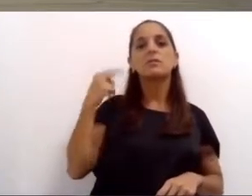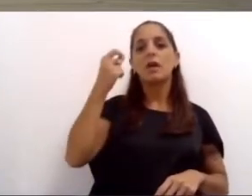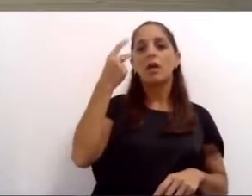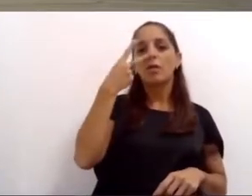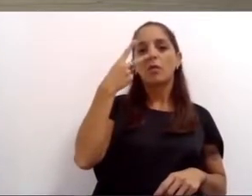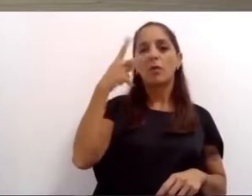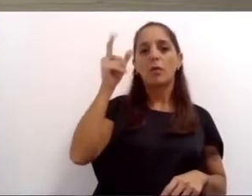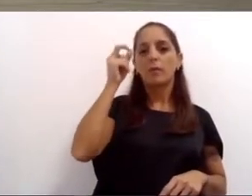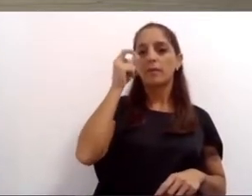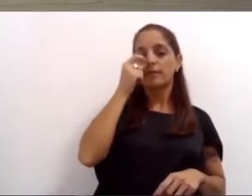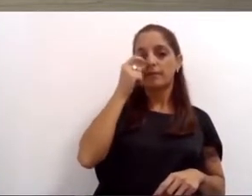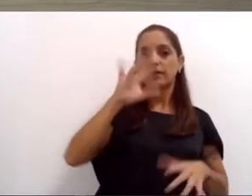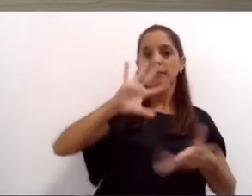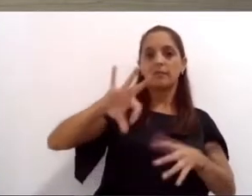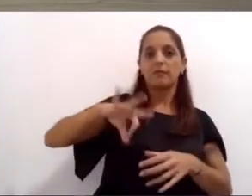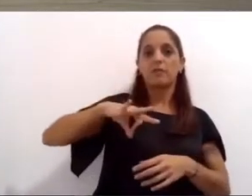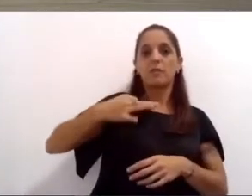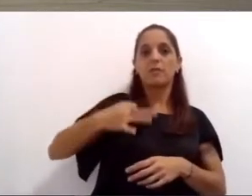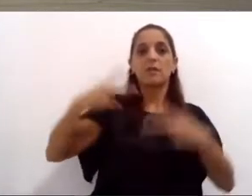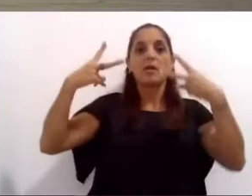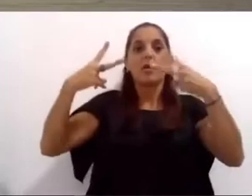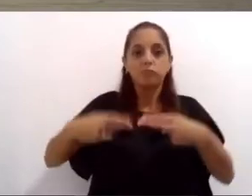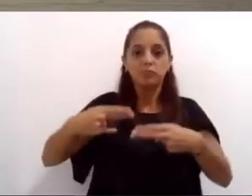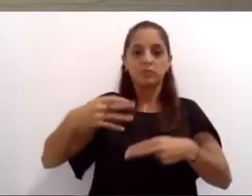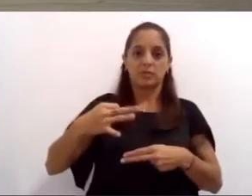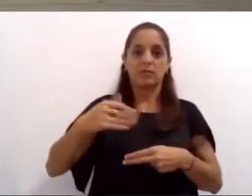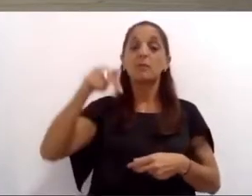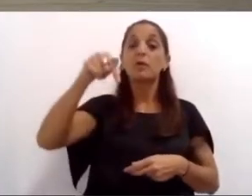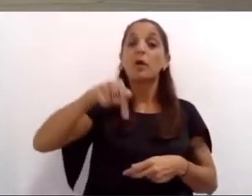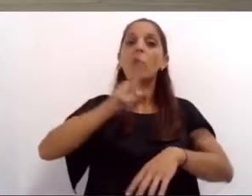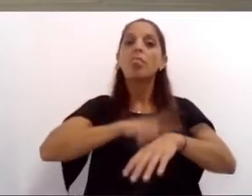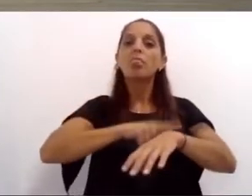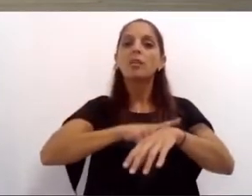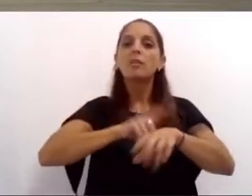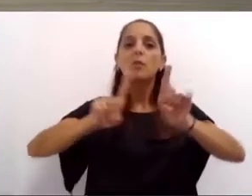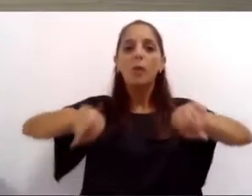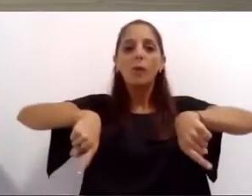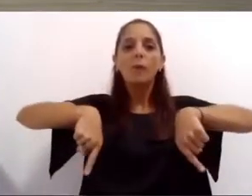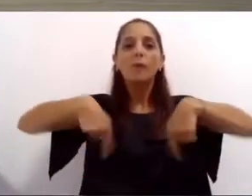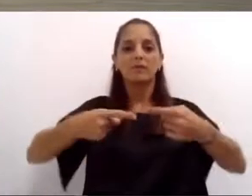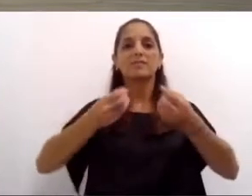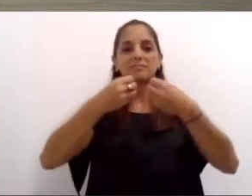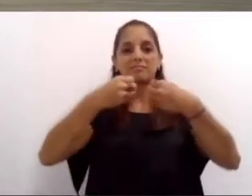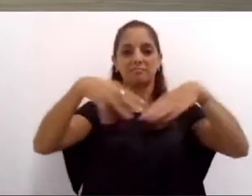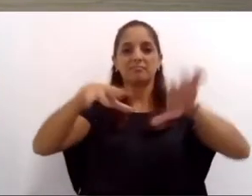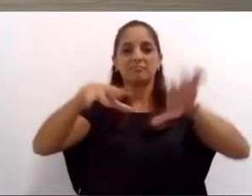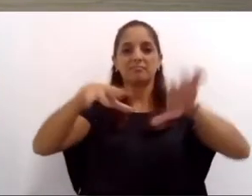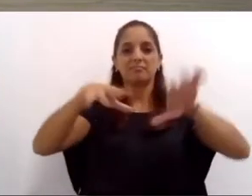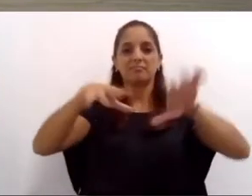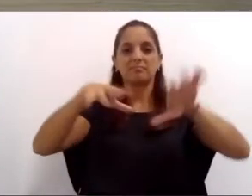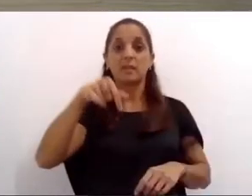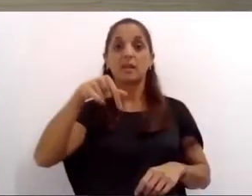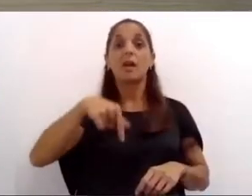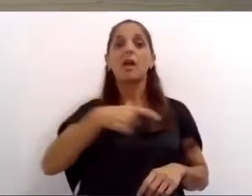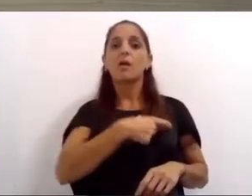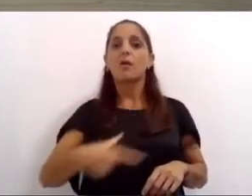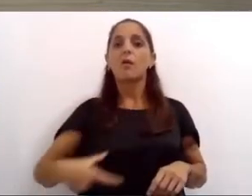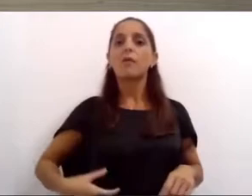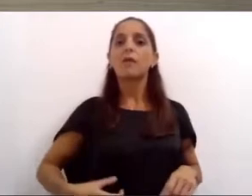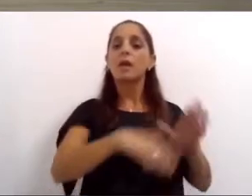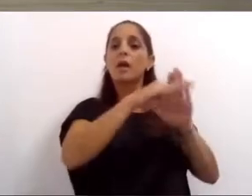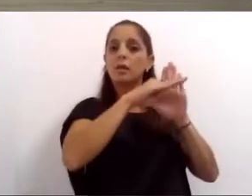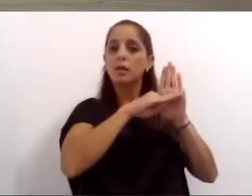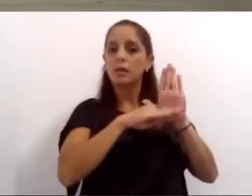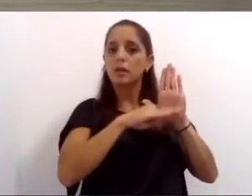paréntesis como jamás hubiéramos imaginado, es tiempo de volver a empezar. Tenemos un plan, sabemos hacia dónde ir,